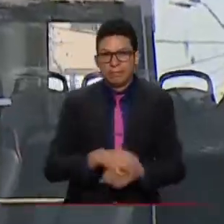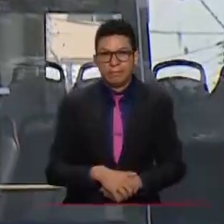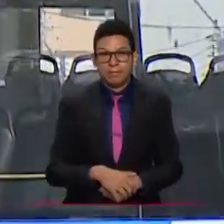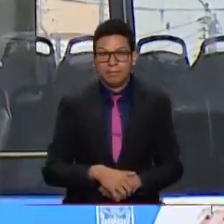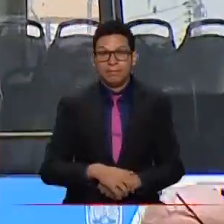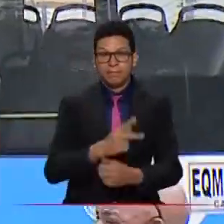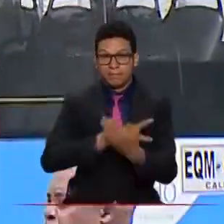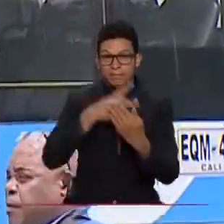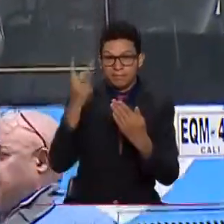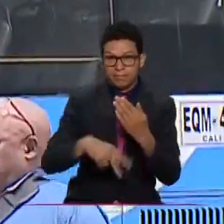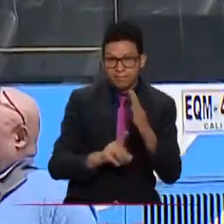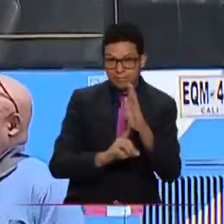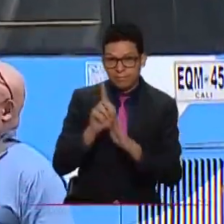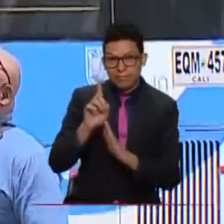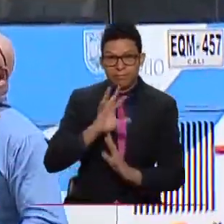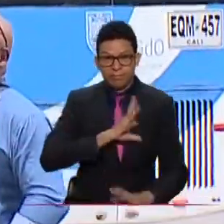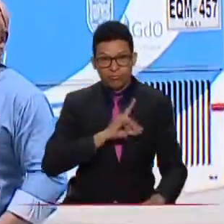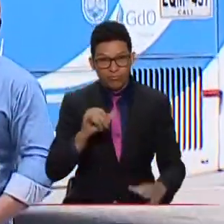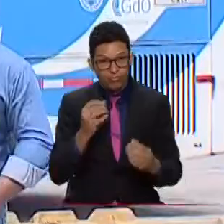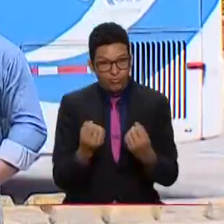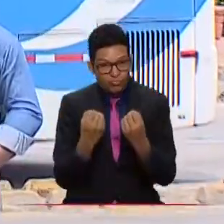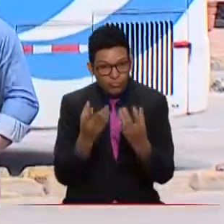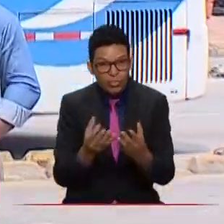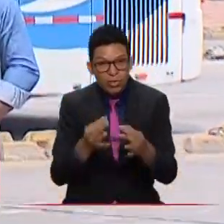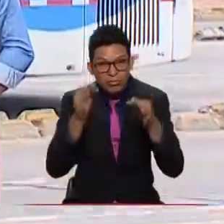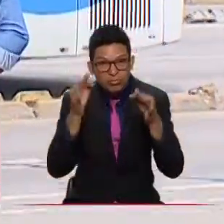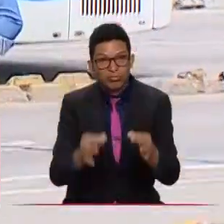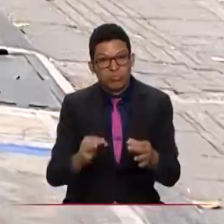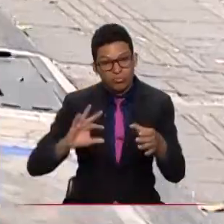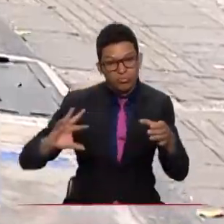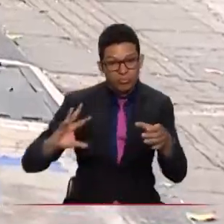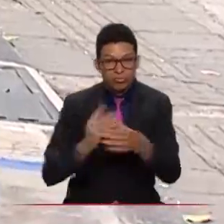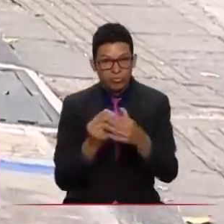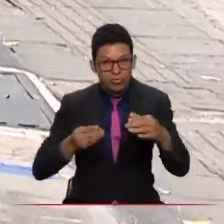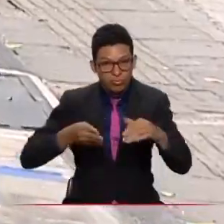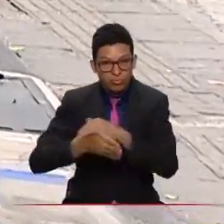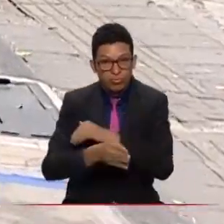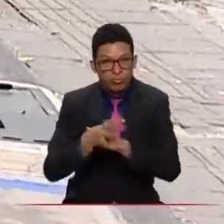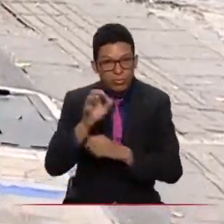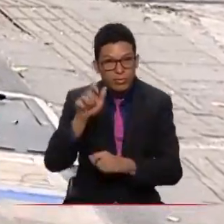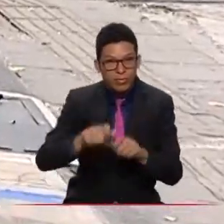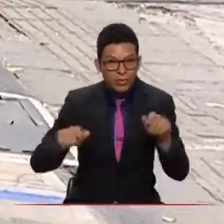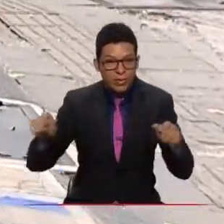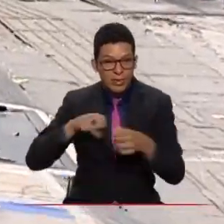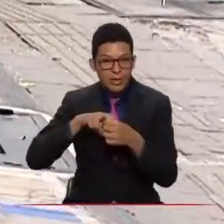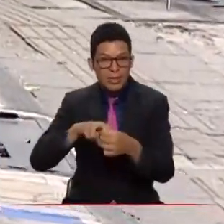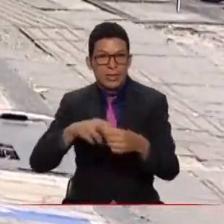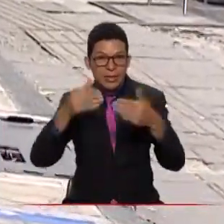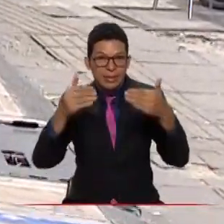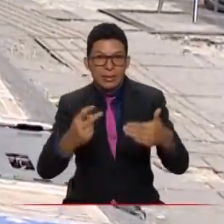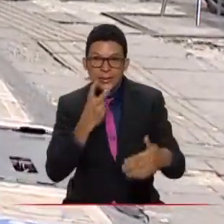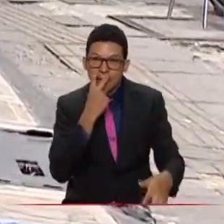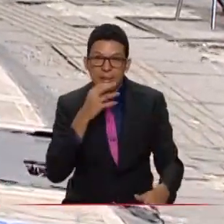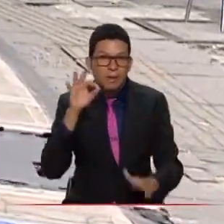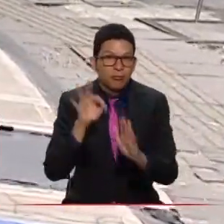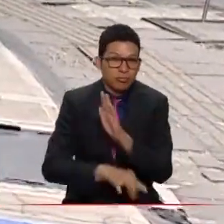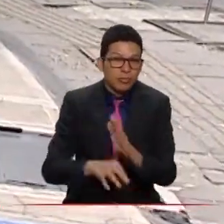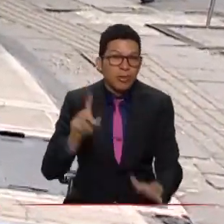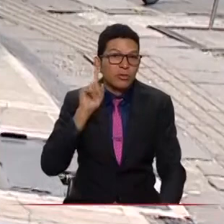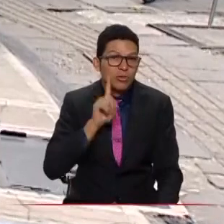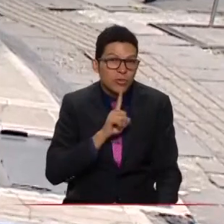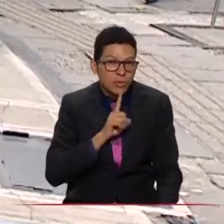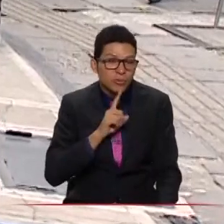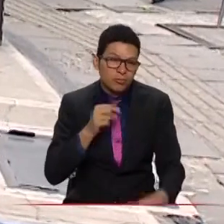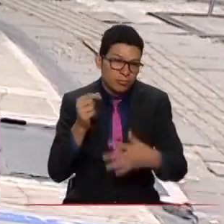proyectos en desarrollo, Cali todavía no garantiza movilidad con criterios de accesibilidad a las personas con discapacidad visual, auditiva y